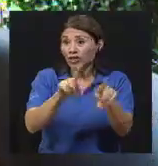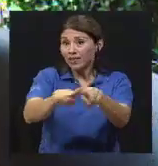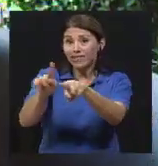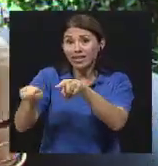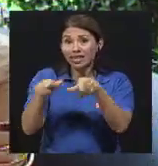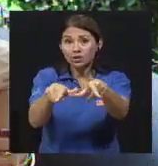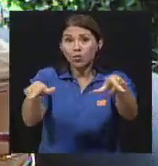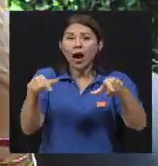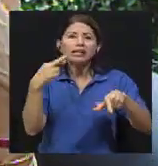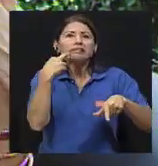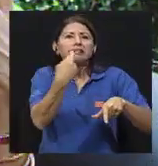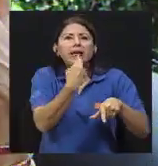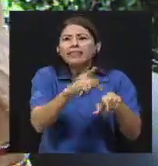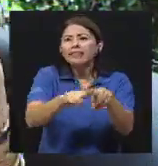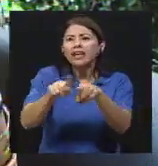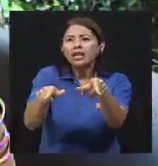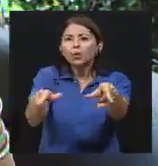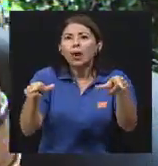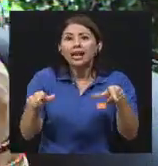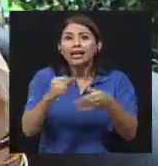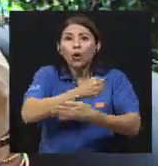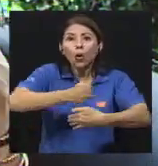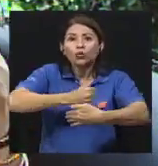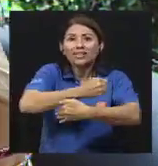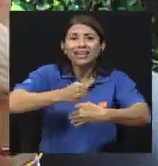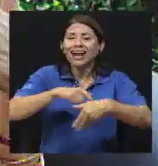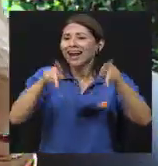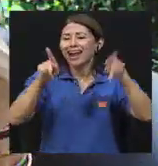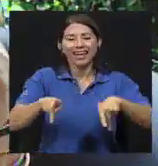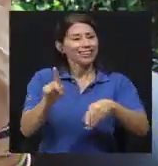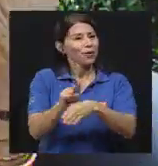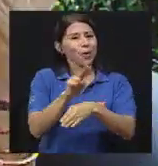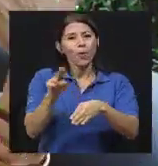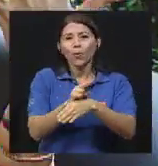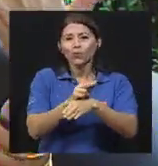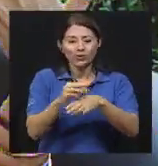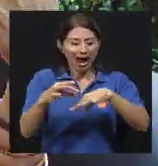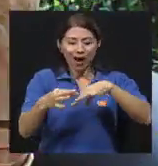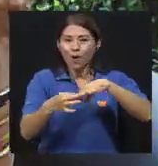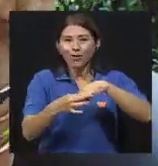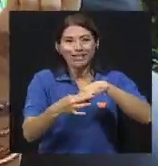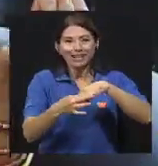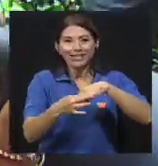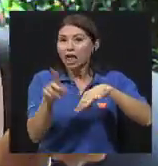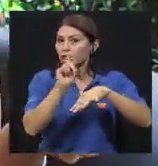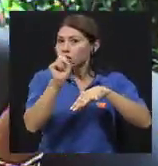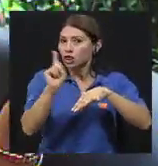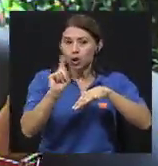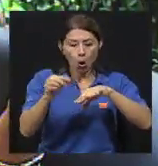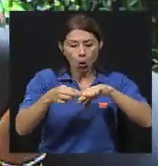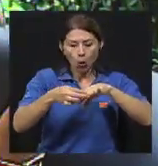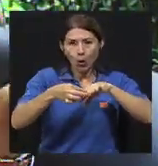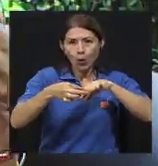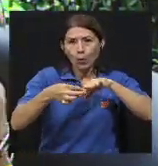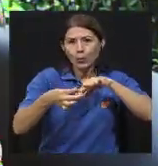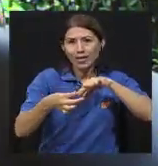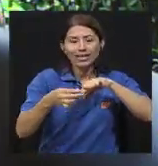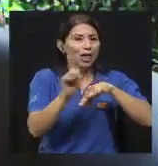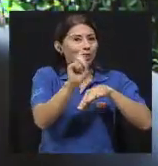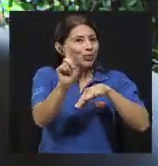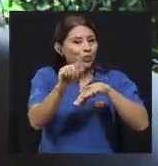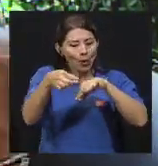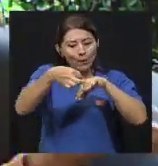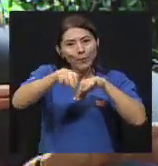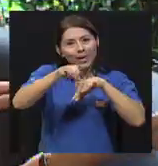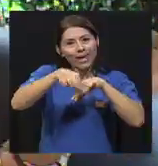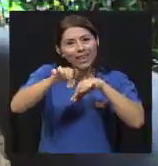los lugares donde cocinan, se pide que la gente no use joyas, que no use las uñas largas, que no se pinten las uñas. Porque ¿cómo va ver uno